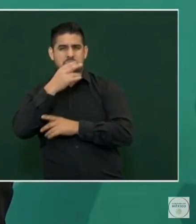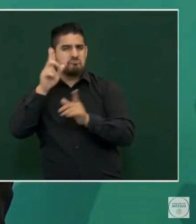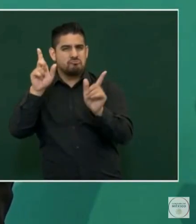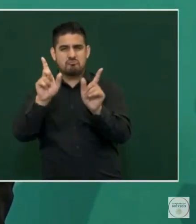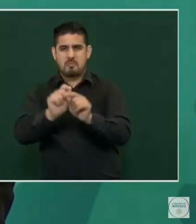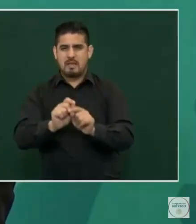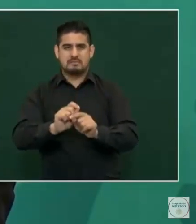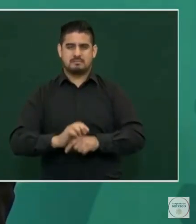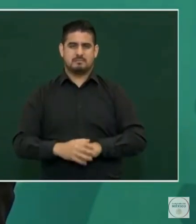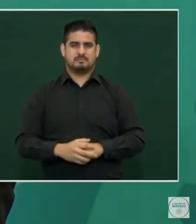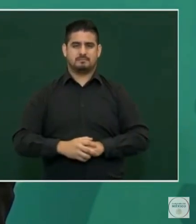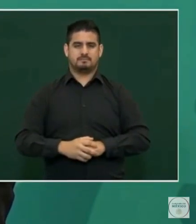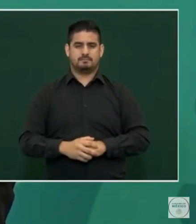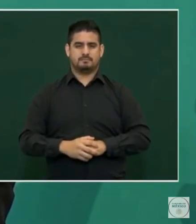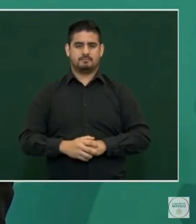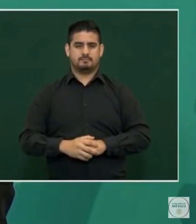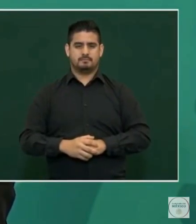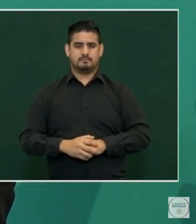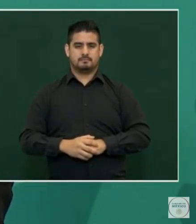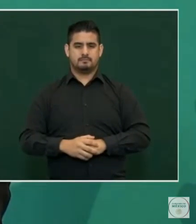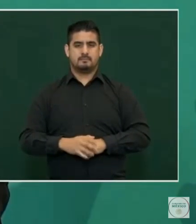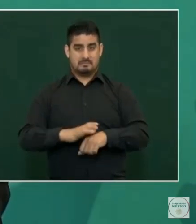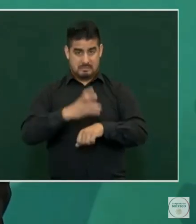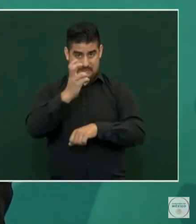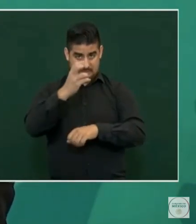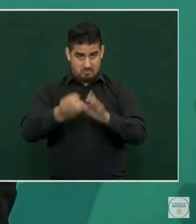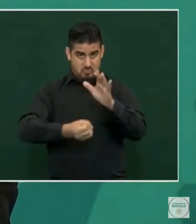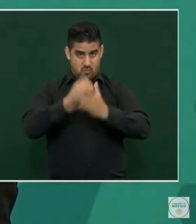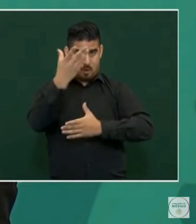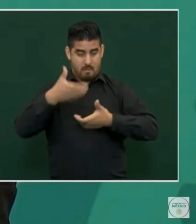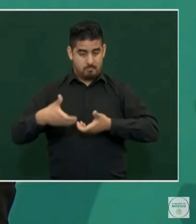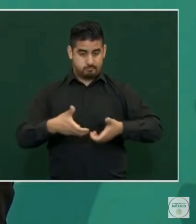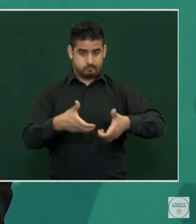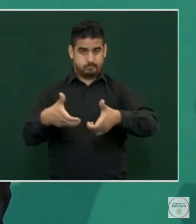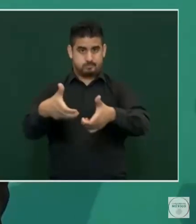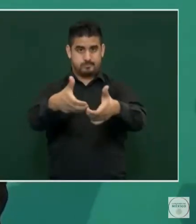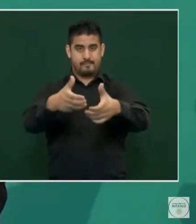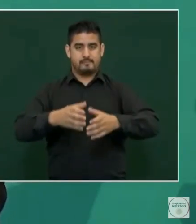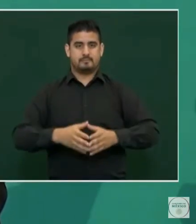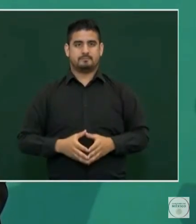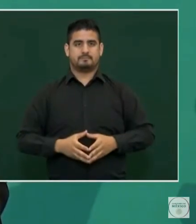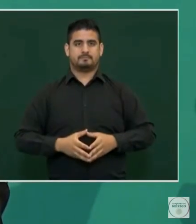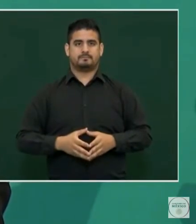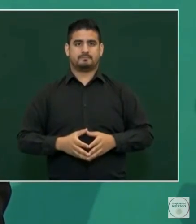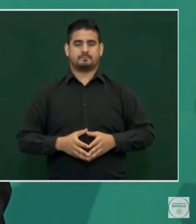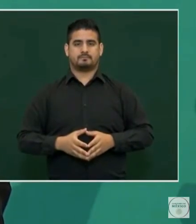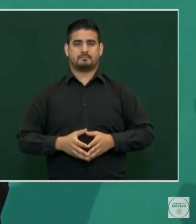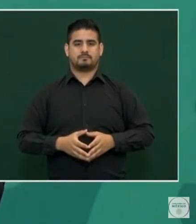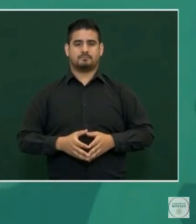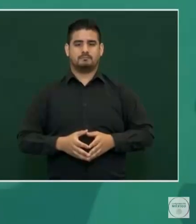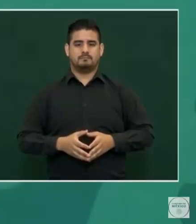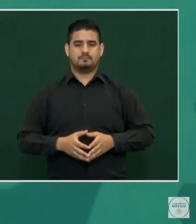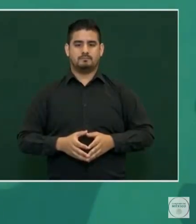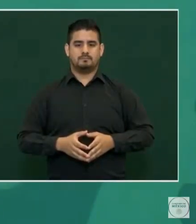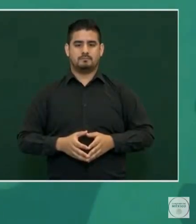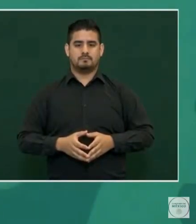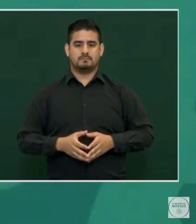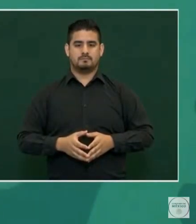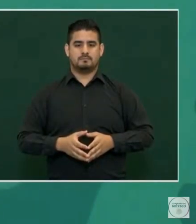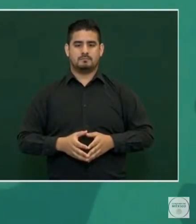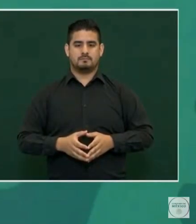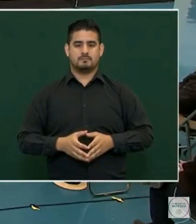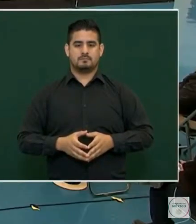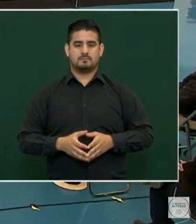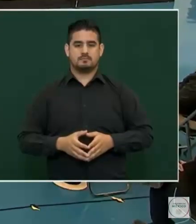por esta vía corta,